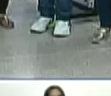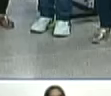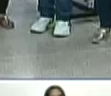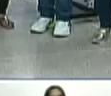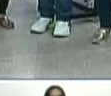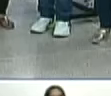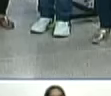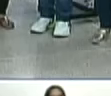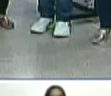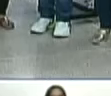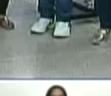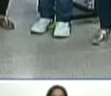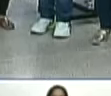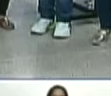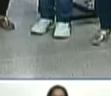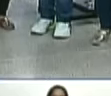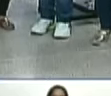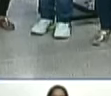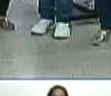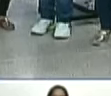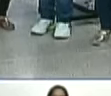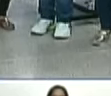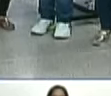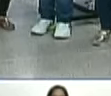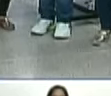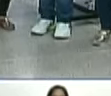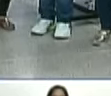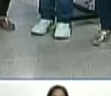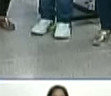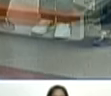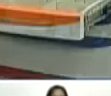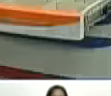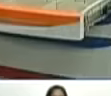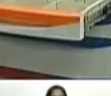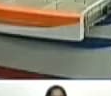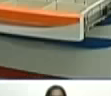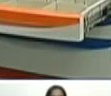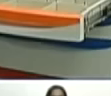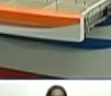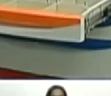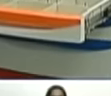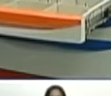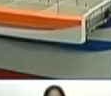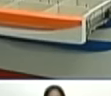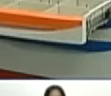yo lancé las 3R lo comentaba en la reunión tuvimos una reunión en privado Naum Zoraida